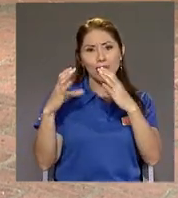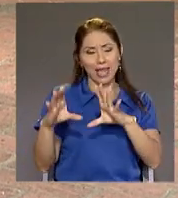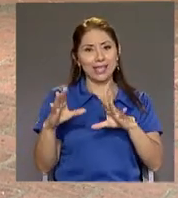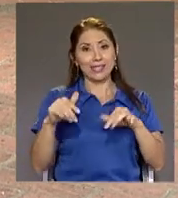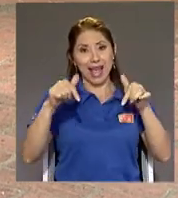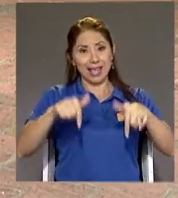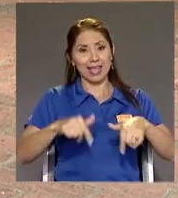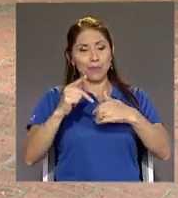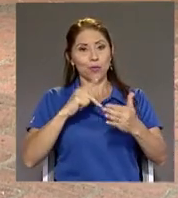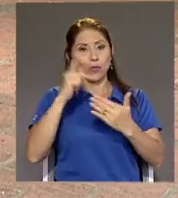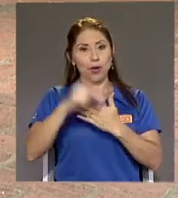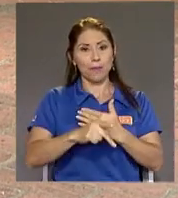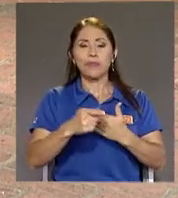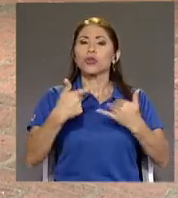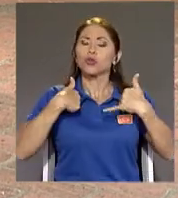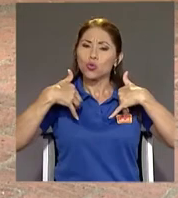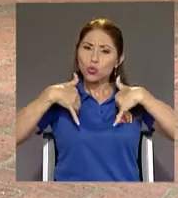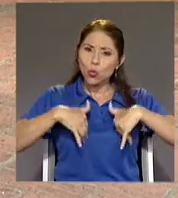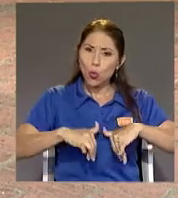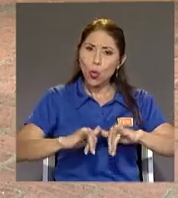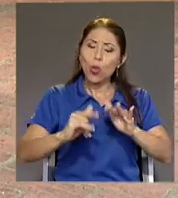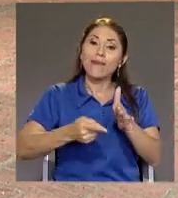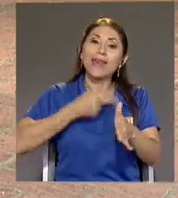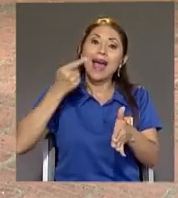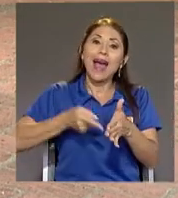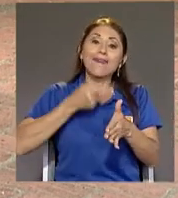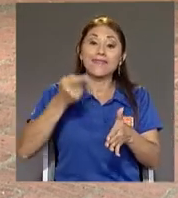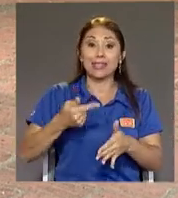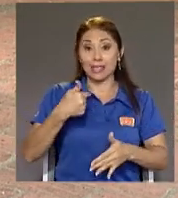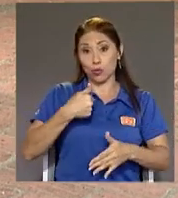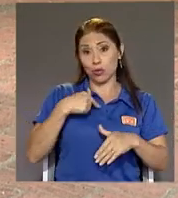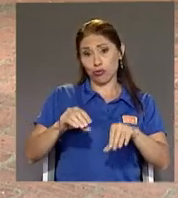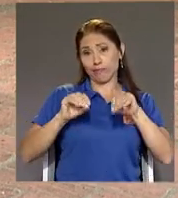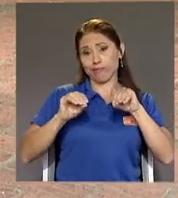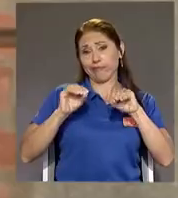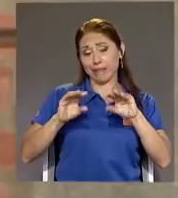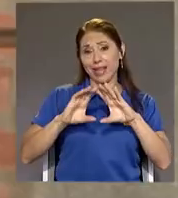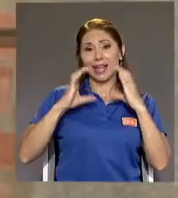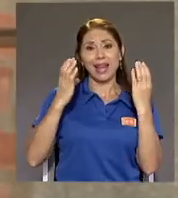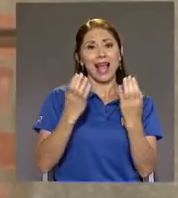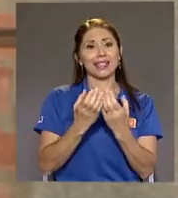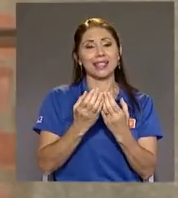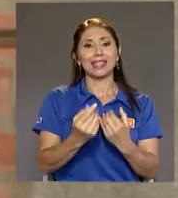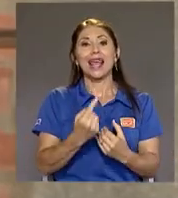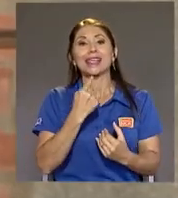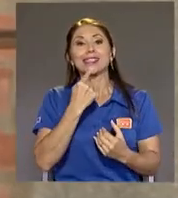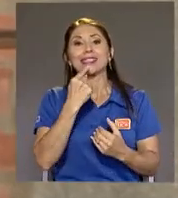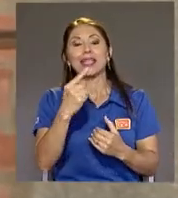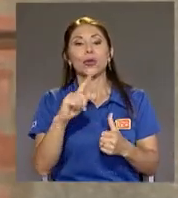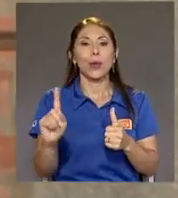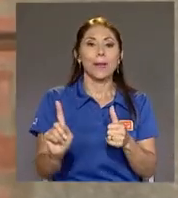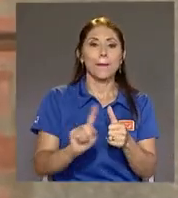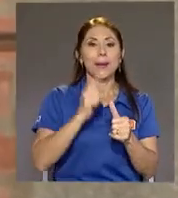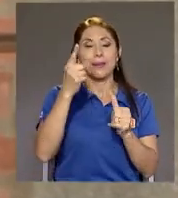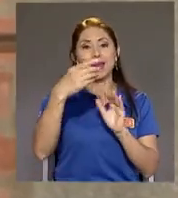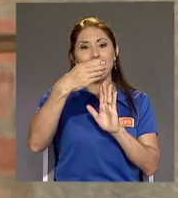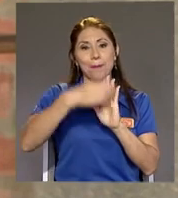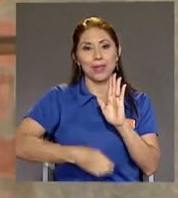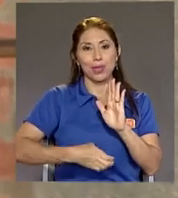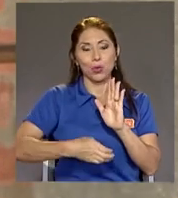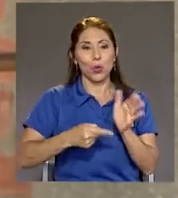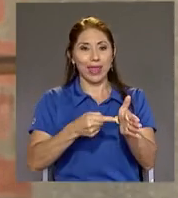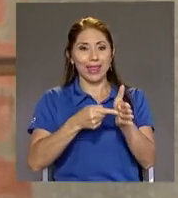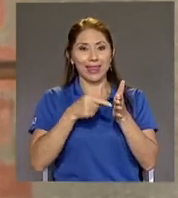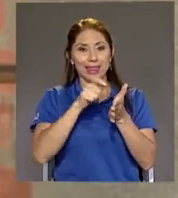Y yo todavía de vez en cuando cito en mis clases el primer capítulo de la tesis de don